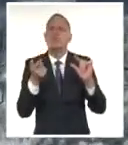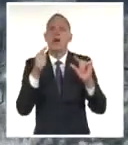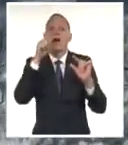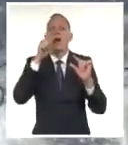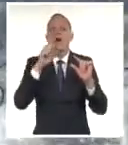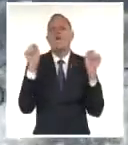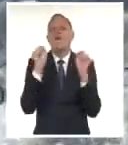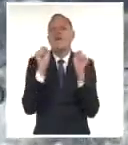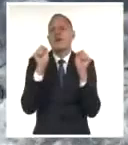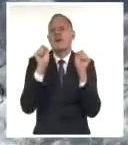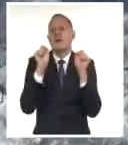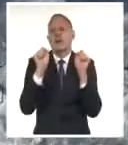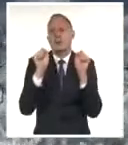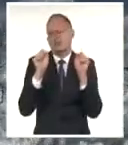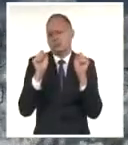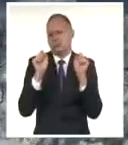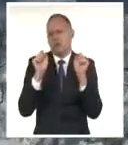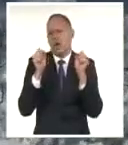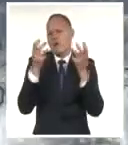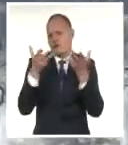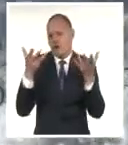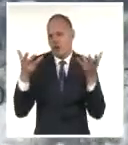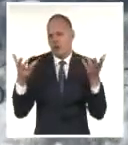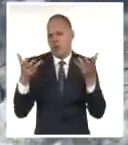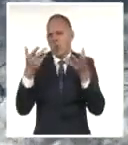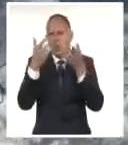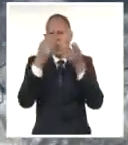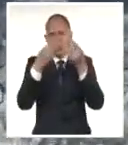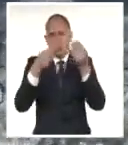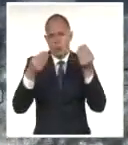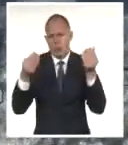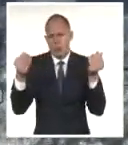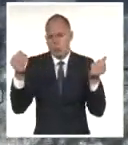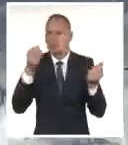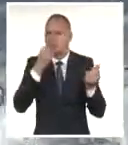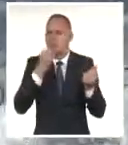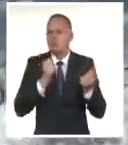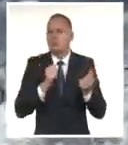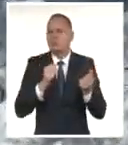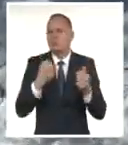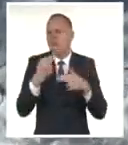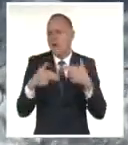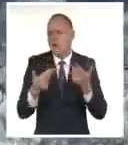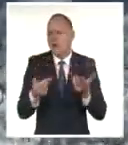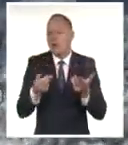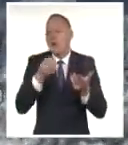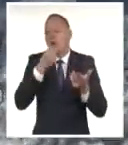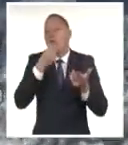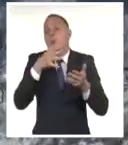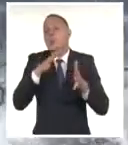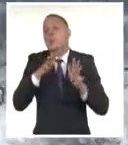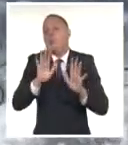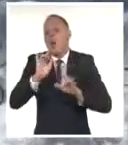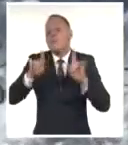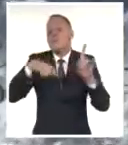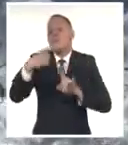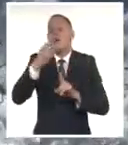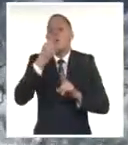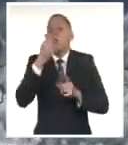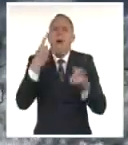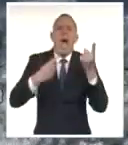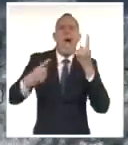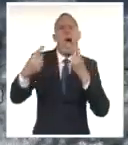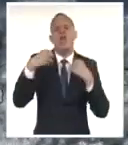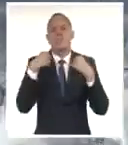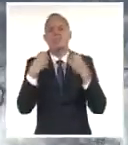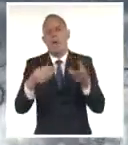debilitando a medida que avanza hacia la estrecha de la Florida, pero puede incentivar algún chubasco aislado ocasional en zonas de la